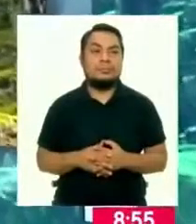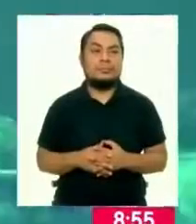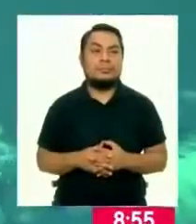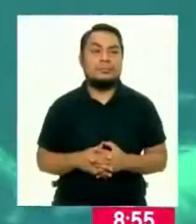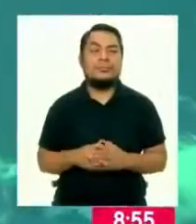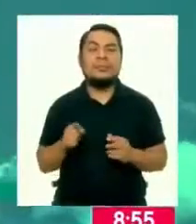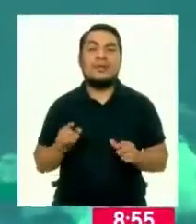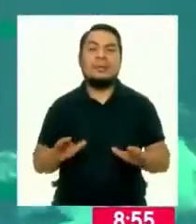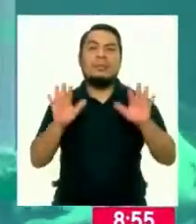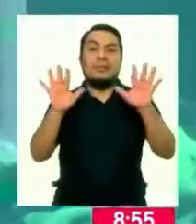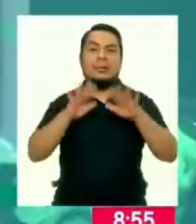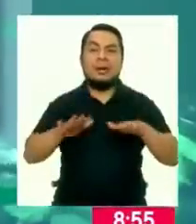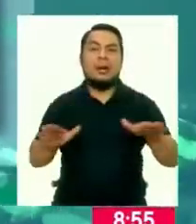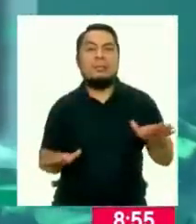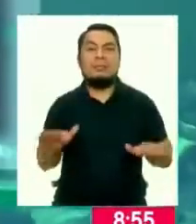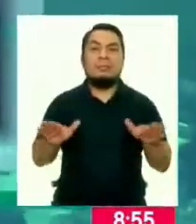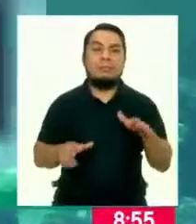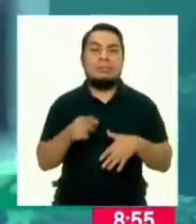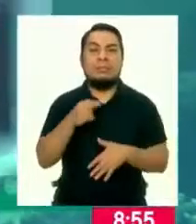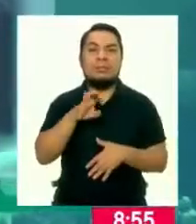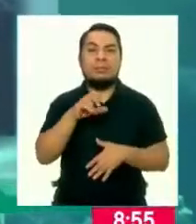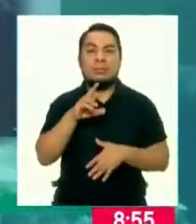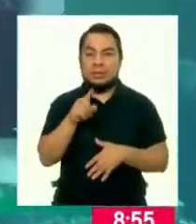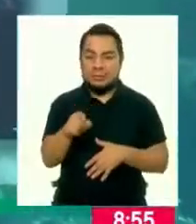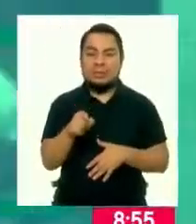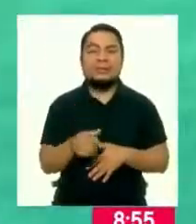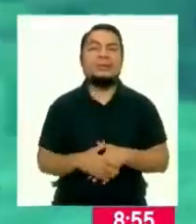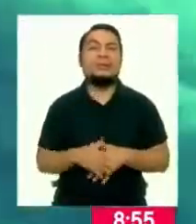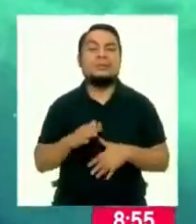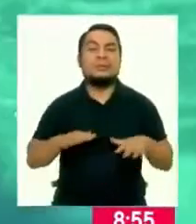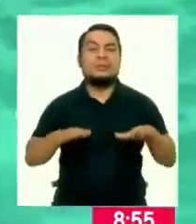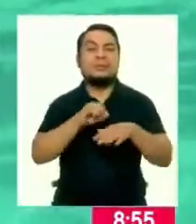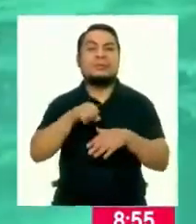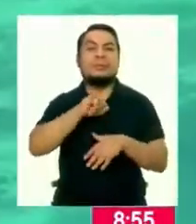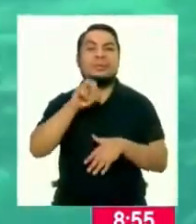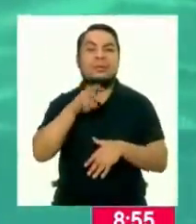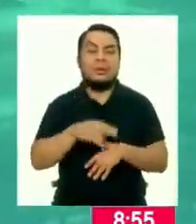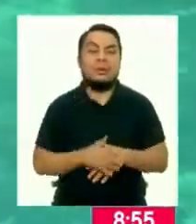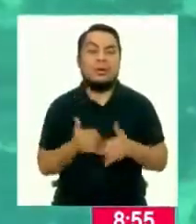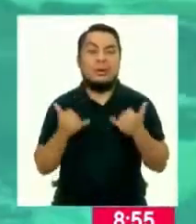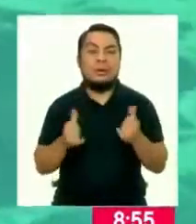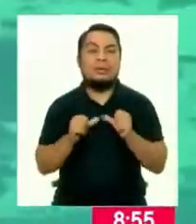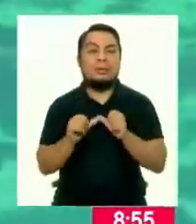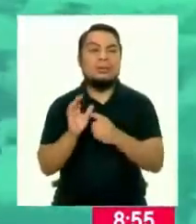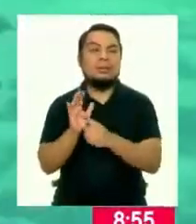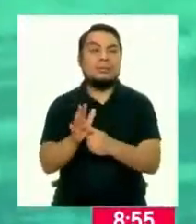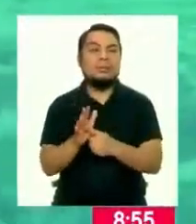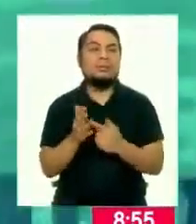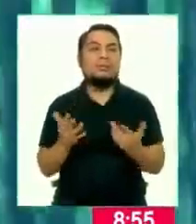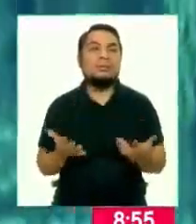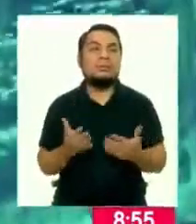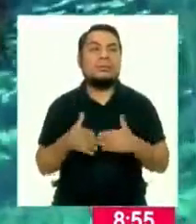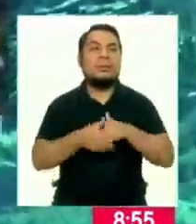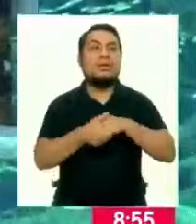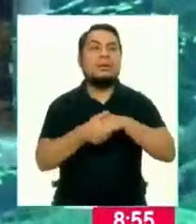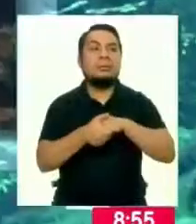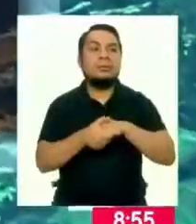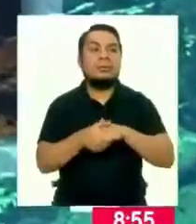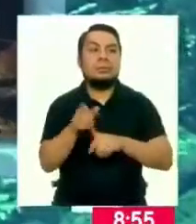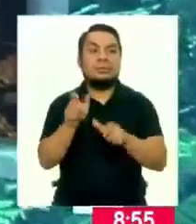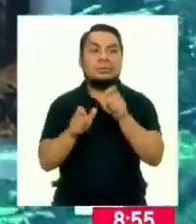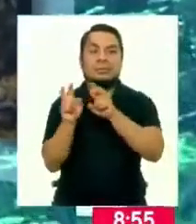Qué maravillosos estos pingüinos de Humboldt que hay ahí en la punta San Juan. Bien, bueno, ahora a continuación les vamos a presentar el saludo de nuestros